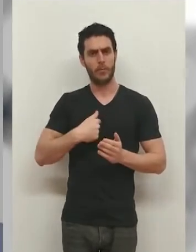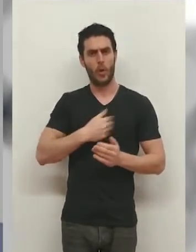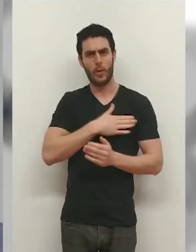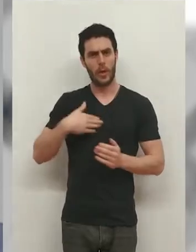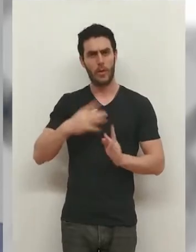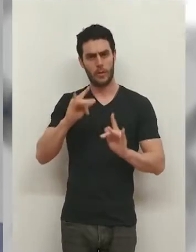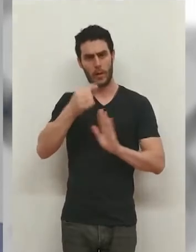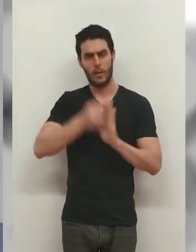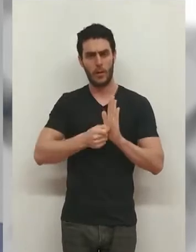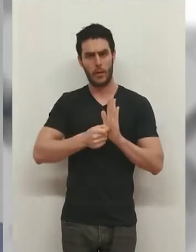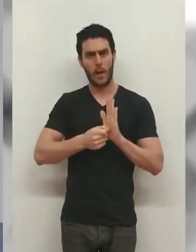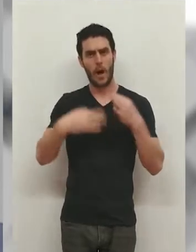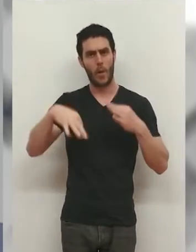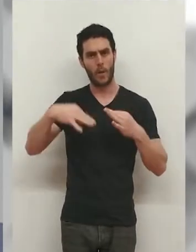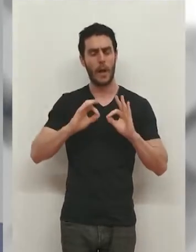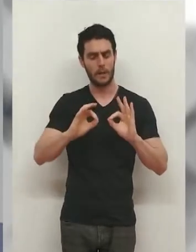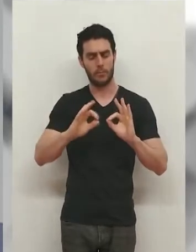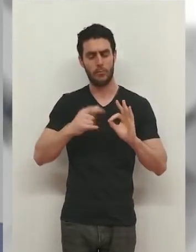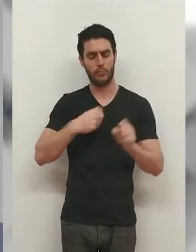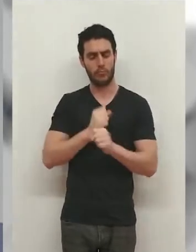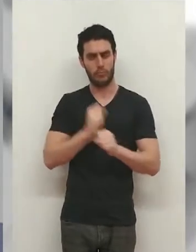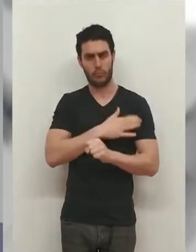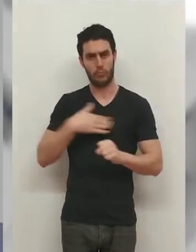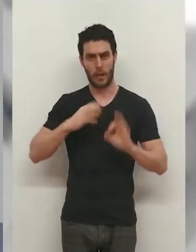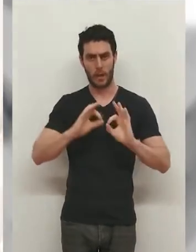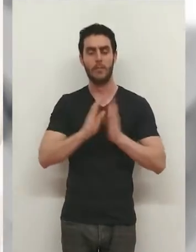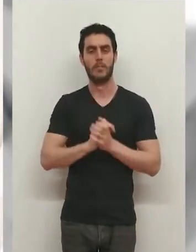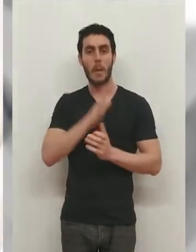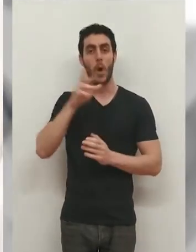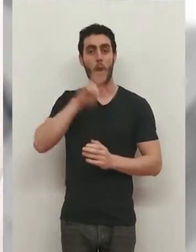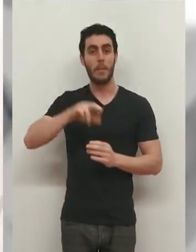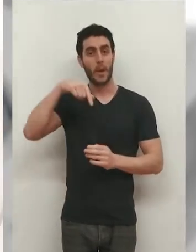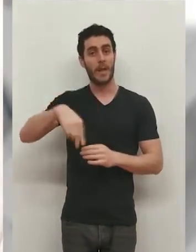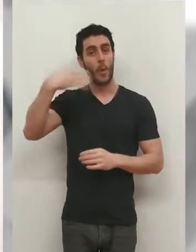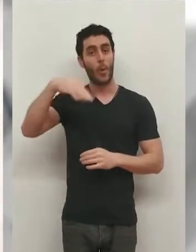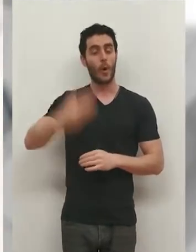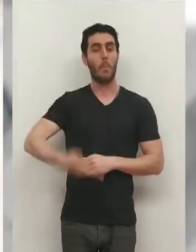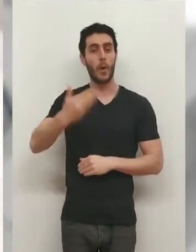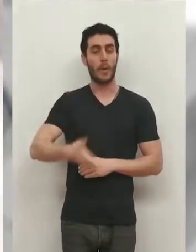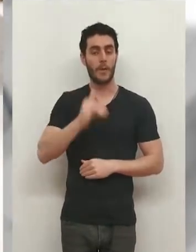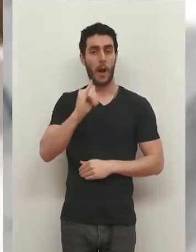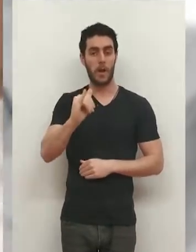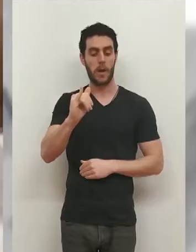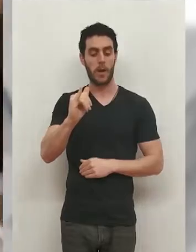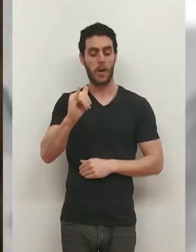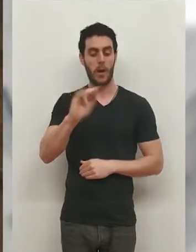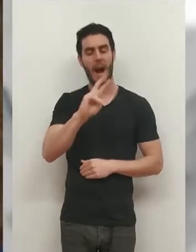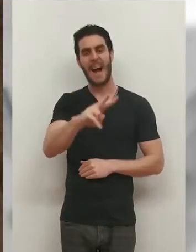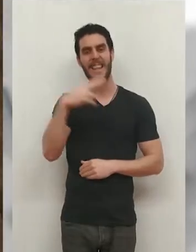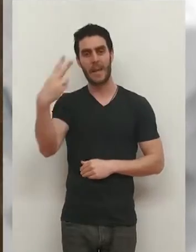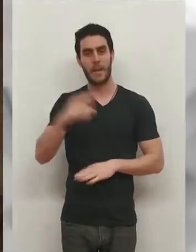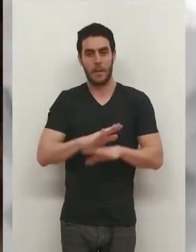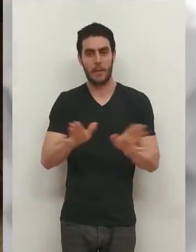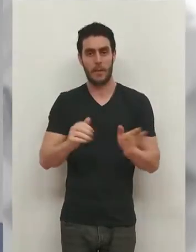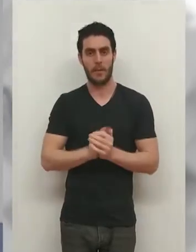Yo aspiro a que eso sea así y trabajaré para que eso sea así. Porque reitero, aquí lo único importante que hay es